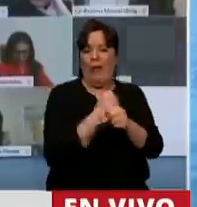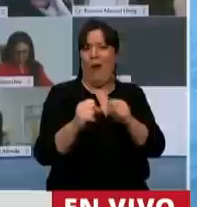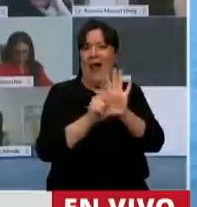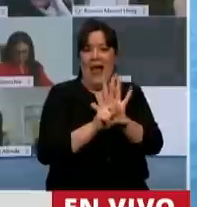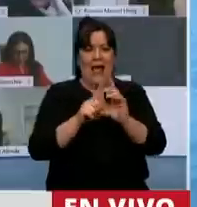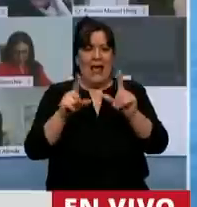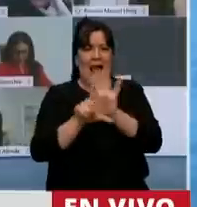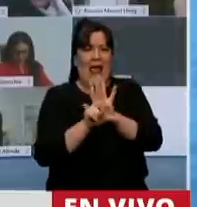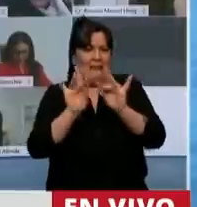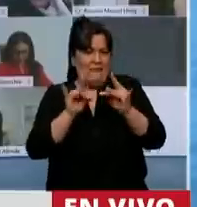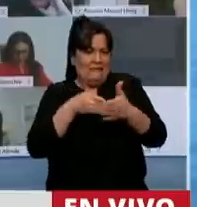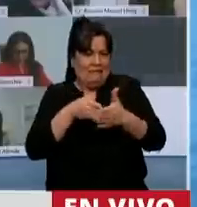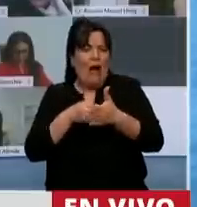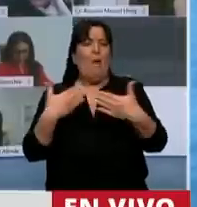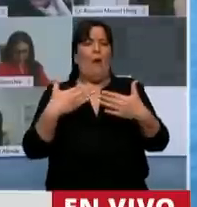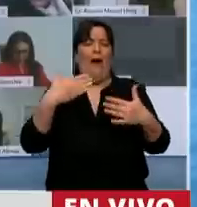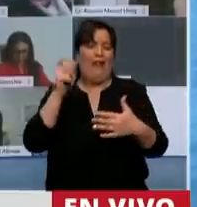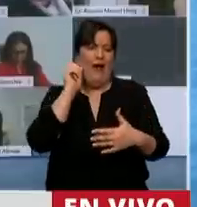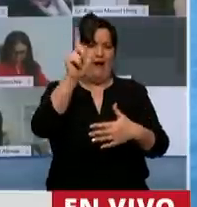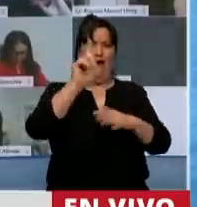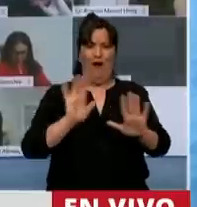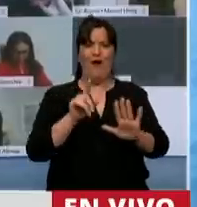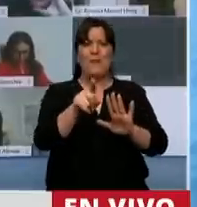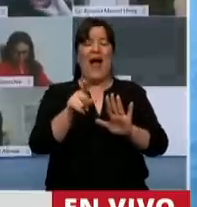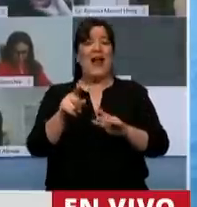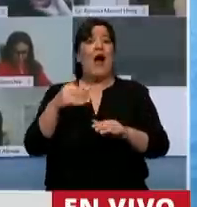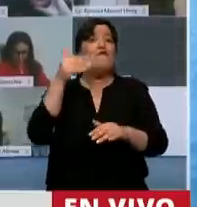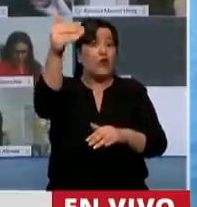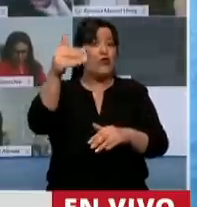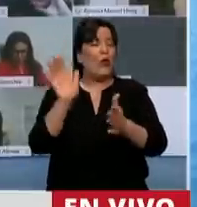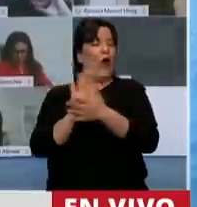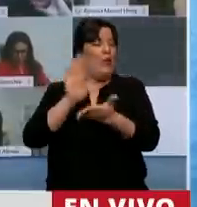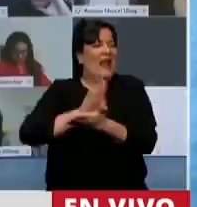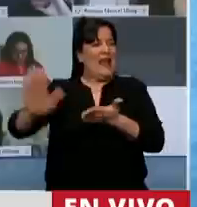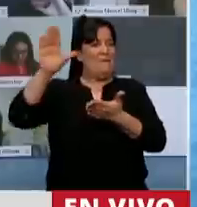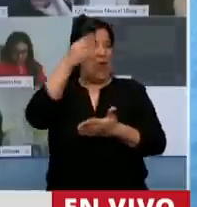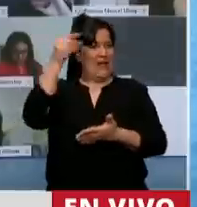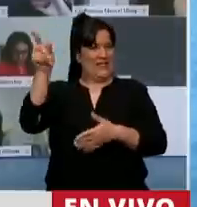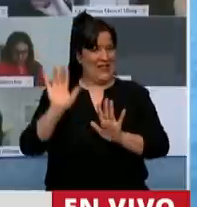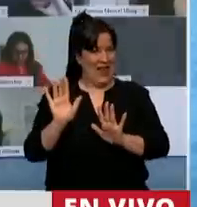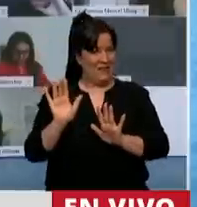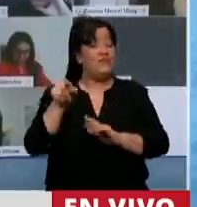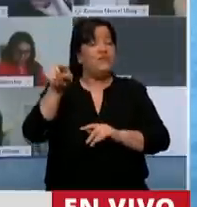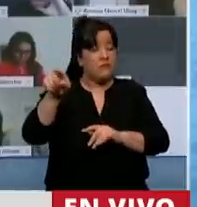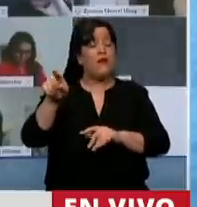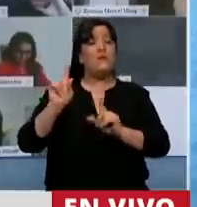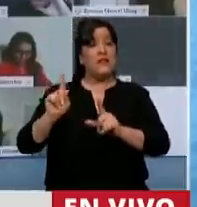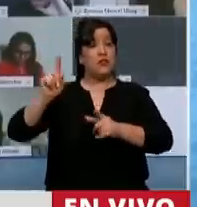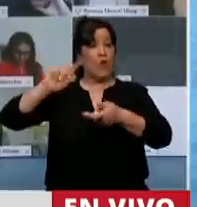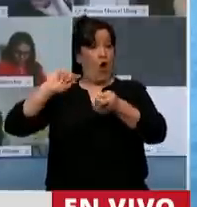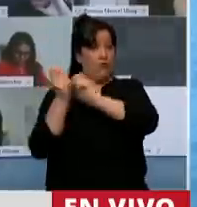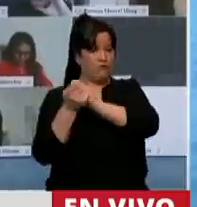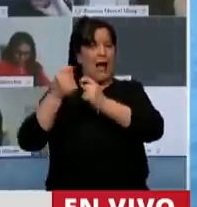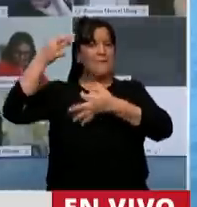difíciles para lograr su camino a la impunidad. La reforma judicial no es